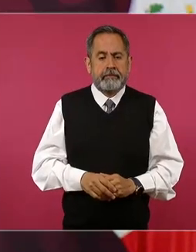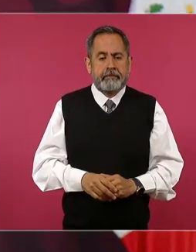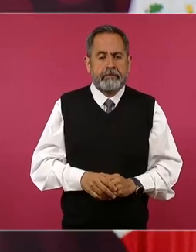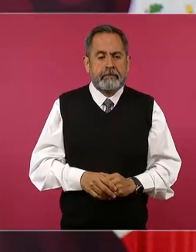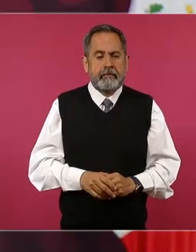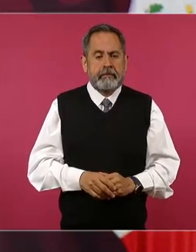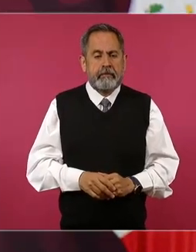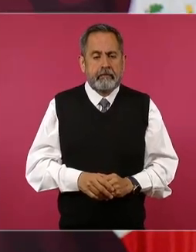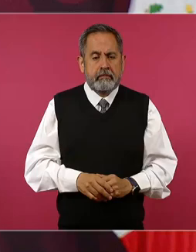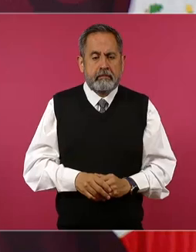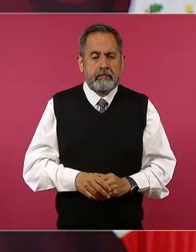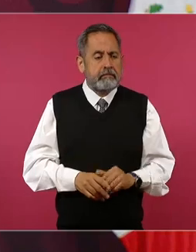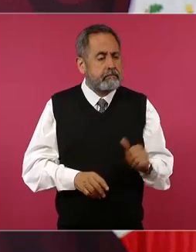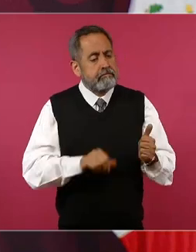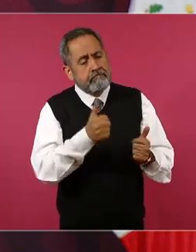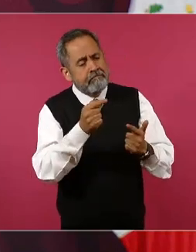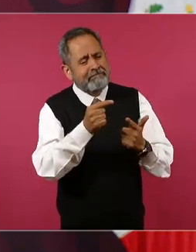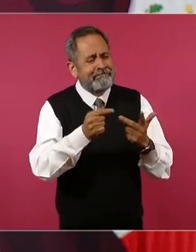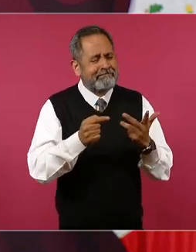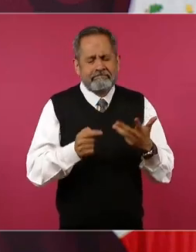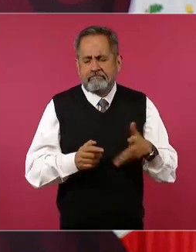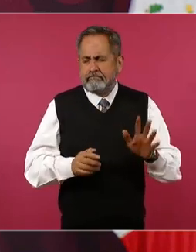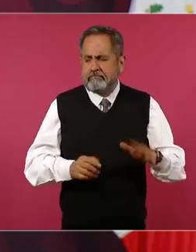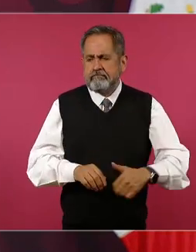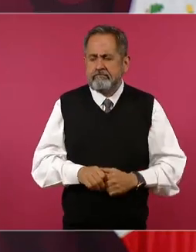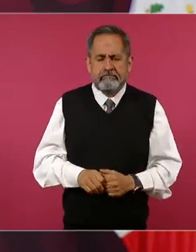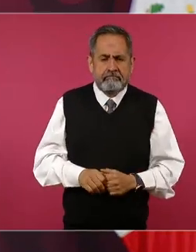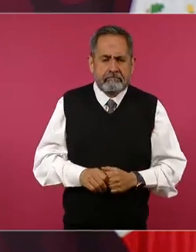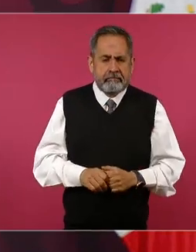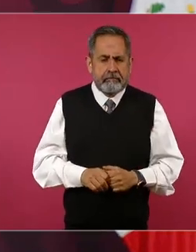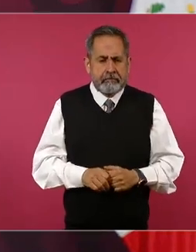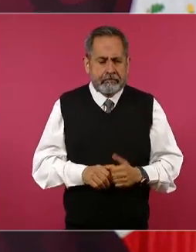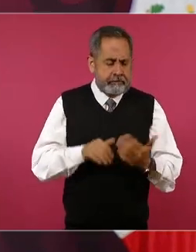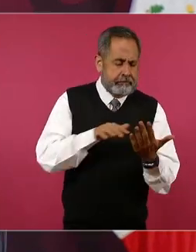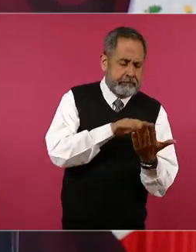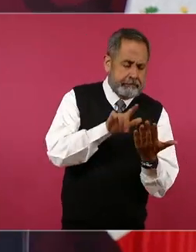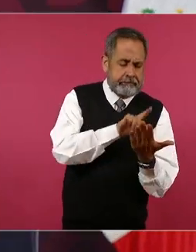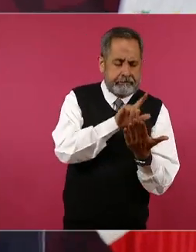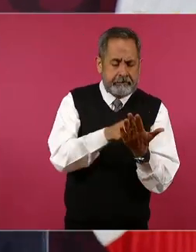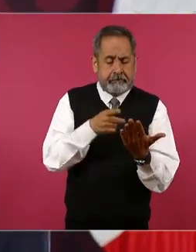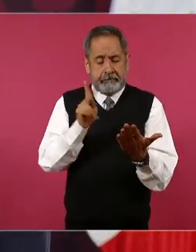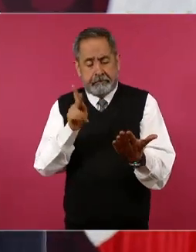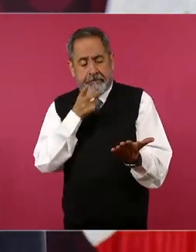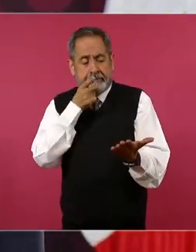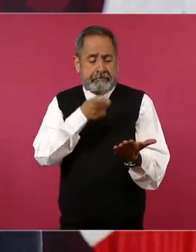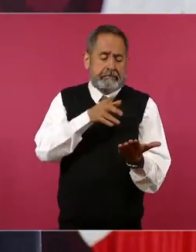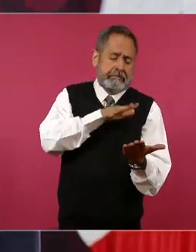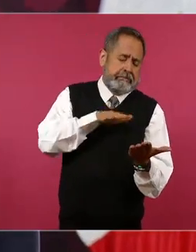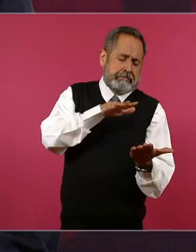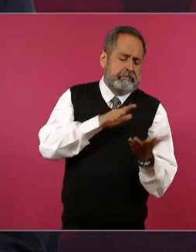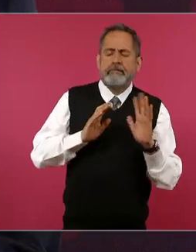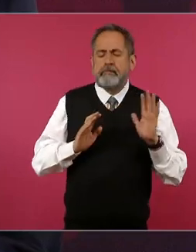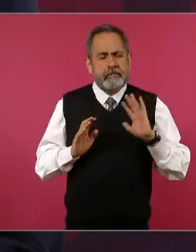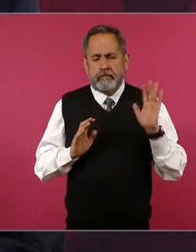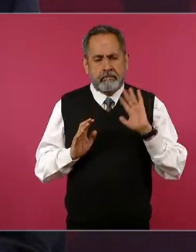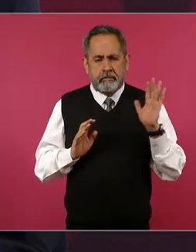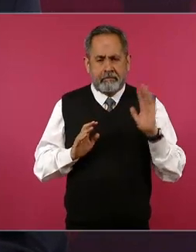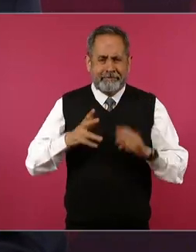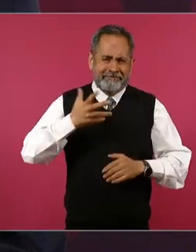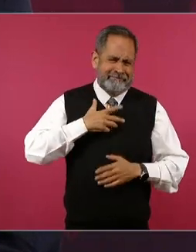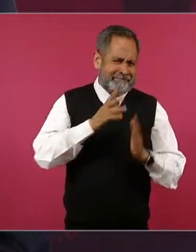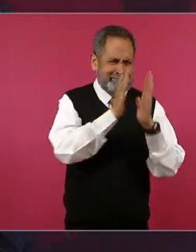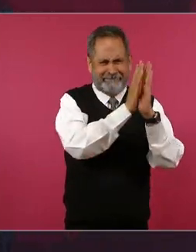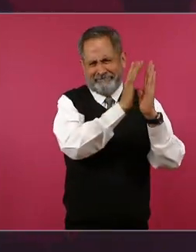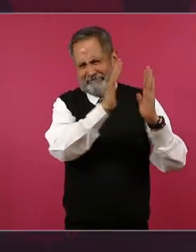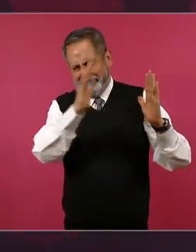Lo otro es cómo se interpreta la ley, pero hay mucha bibliografía